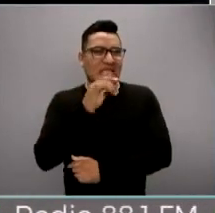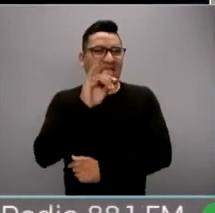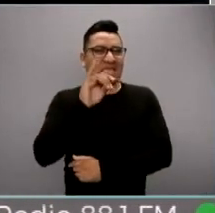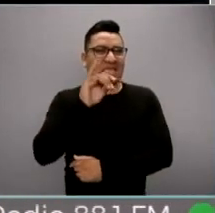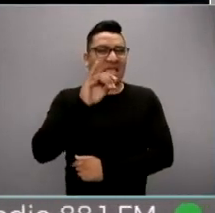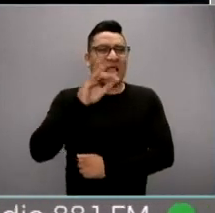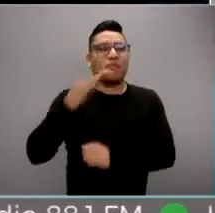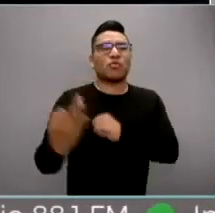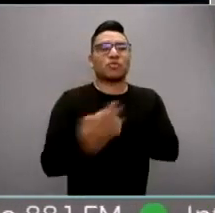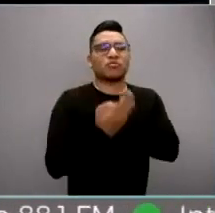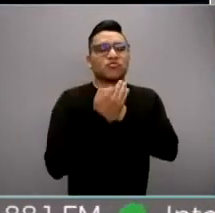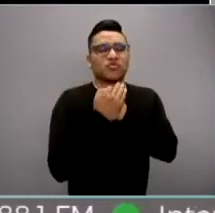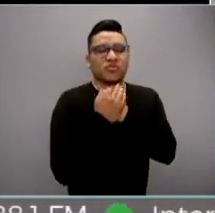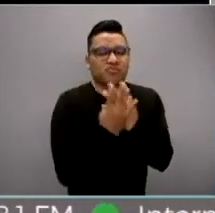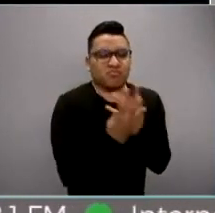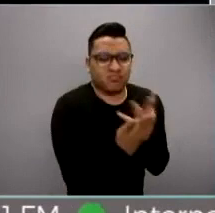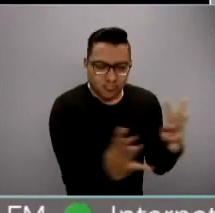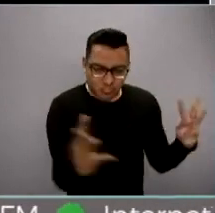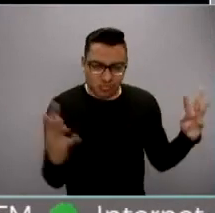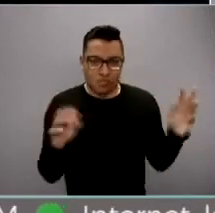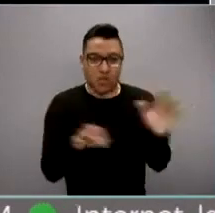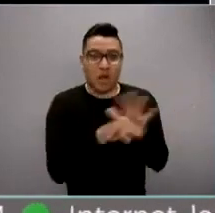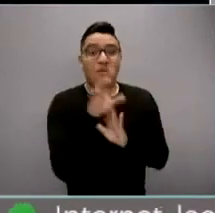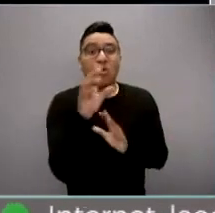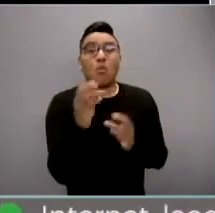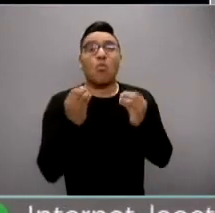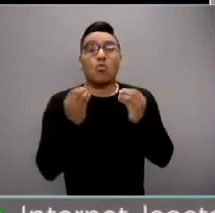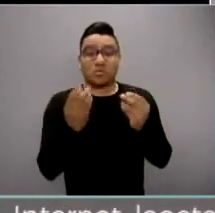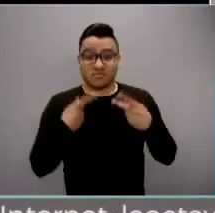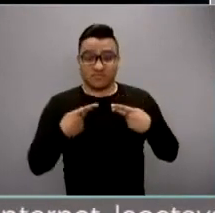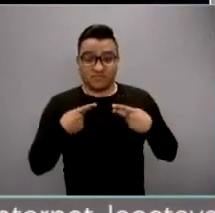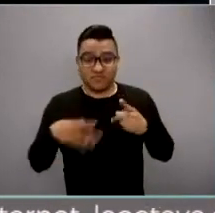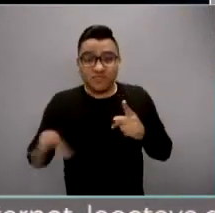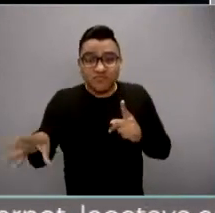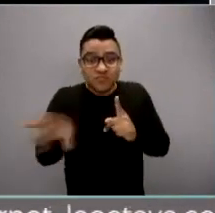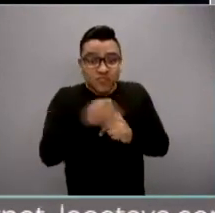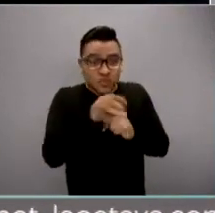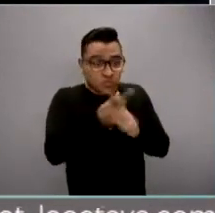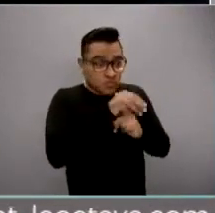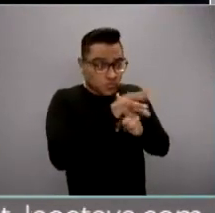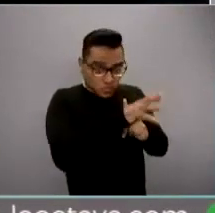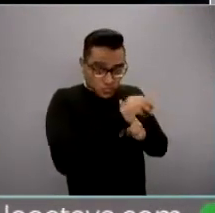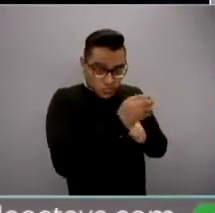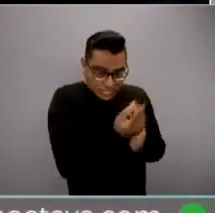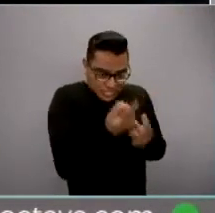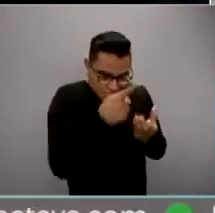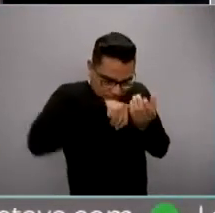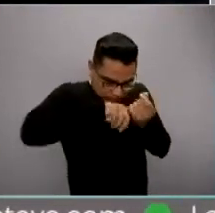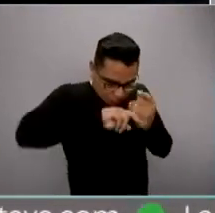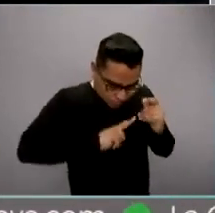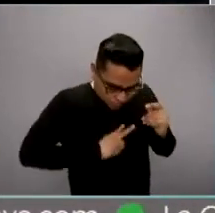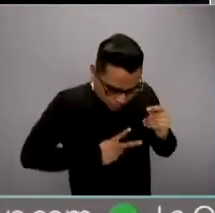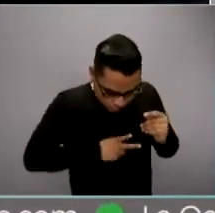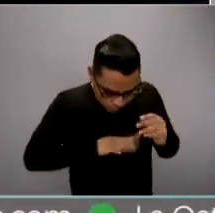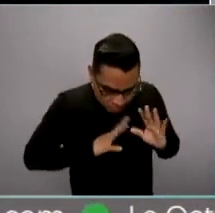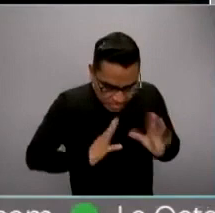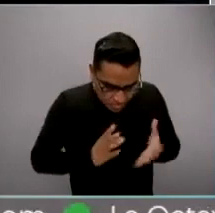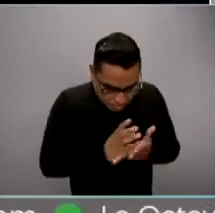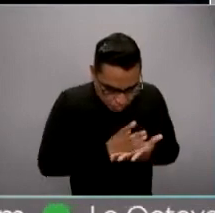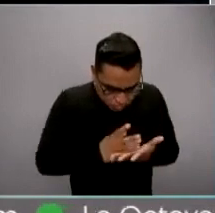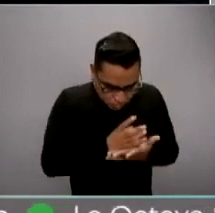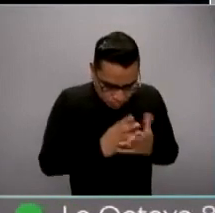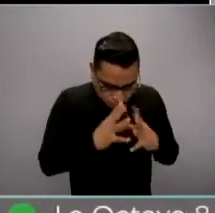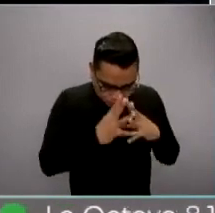Es decir, que si un número suficiente de personas, logramos hacer anticuerpos, pues le vamos a